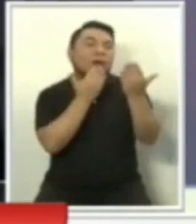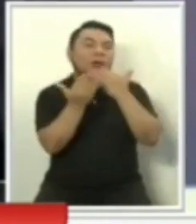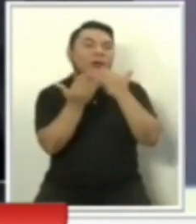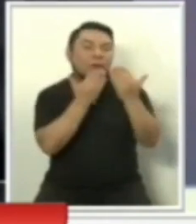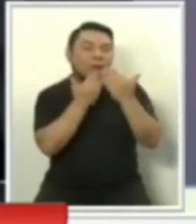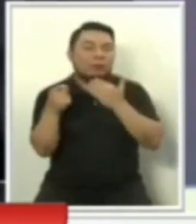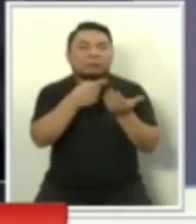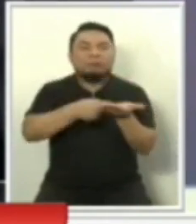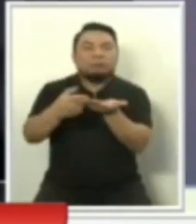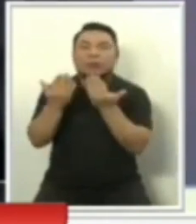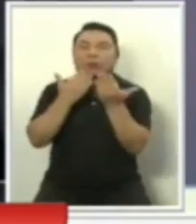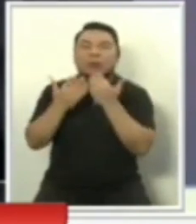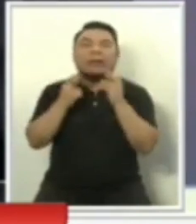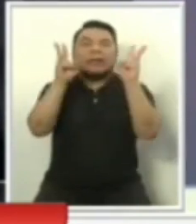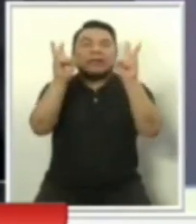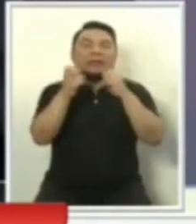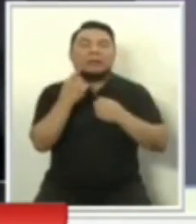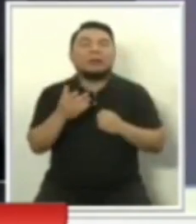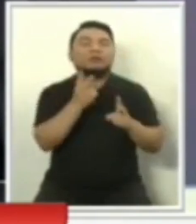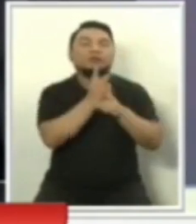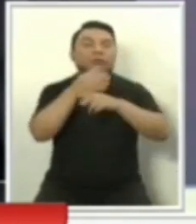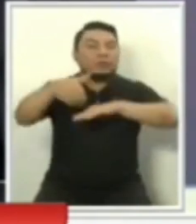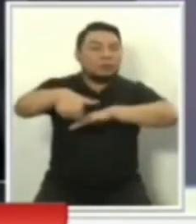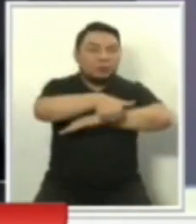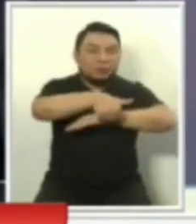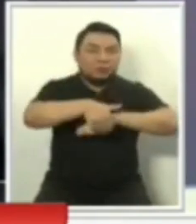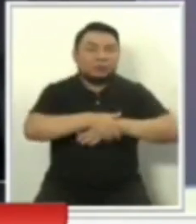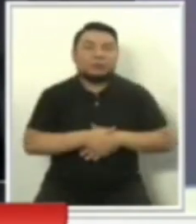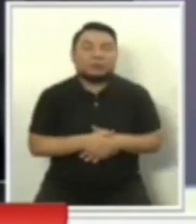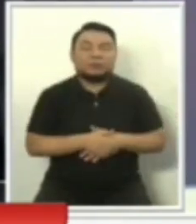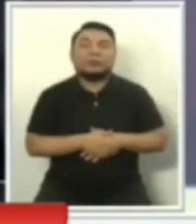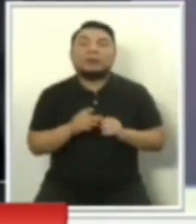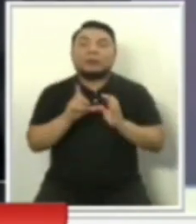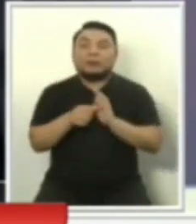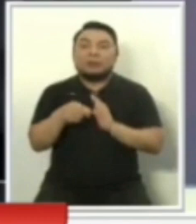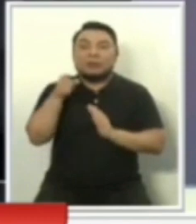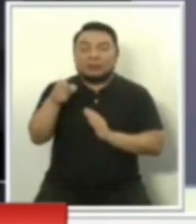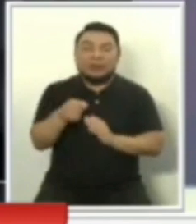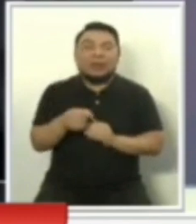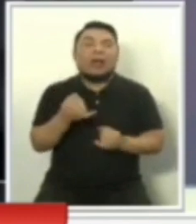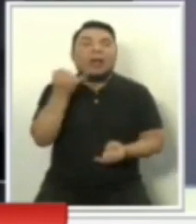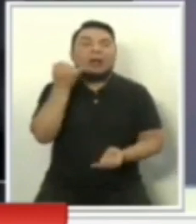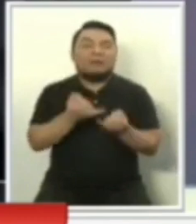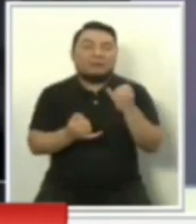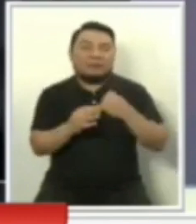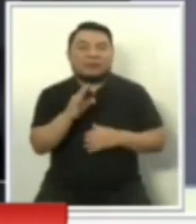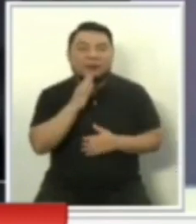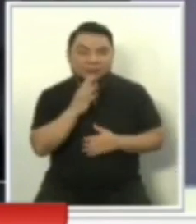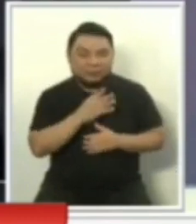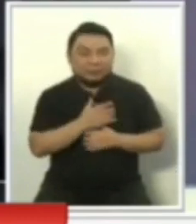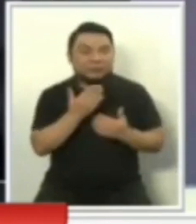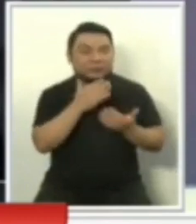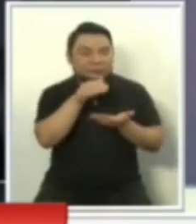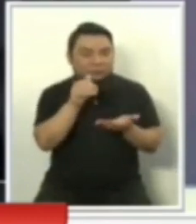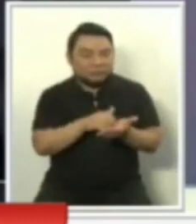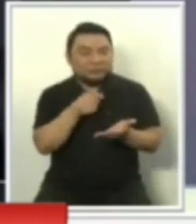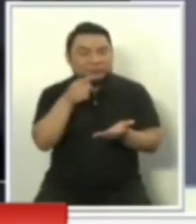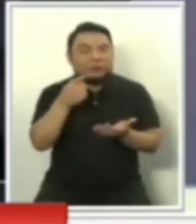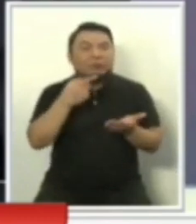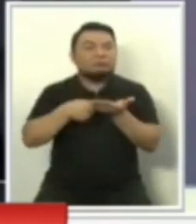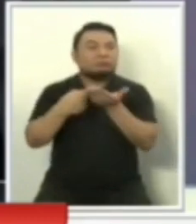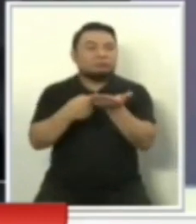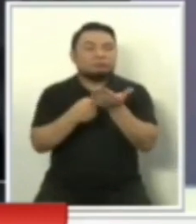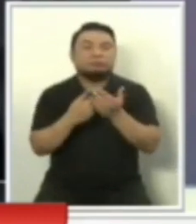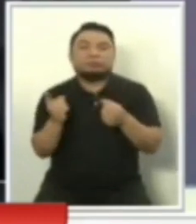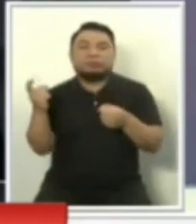que trata del tema de seguridad ciudadana con intervenciones iniciales y finales que las hemos sorteado acá y al medio con este debate, con la